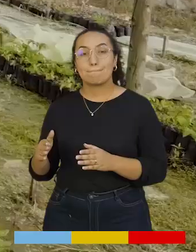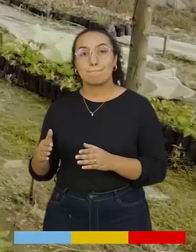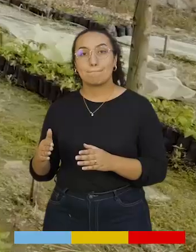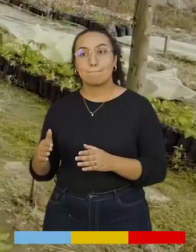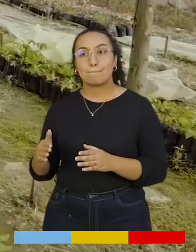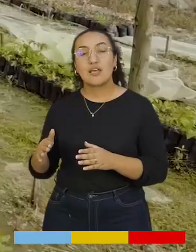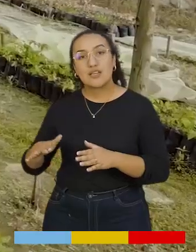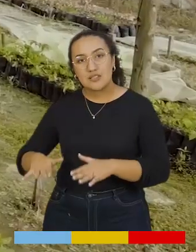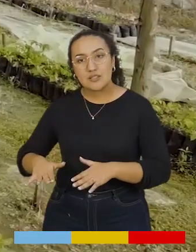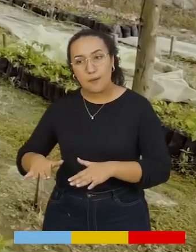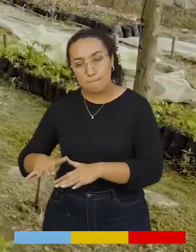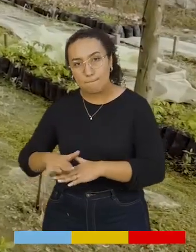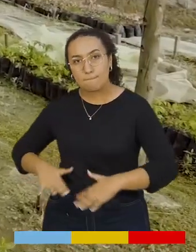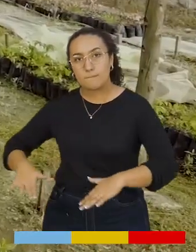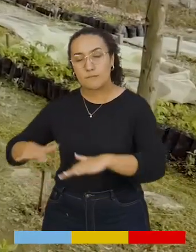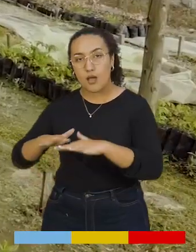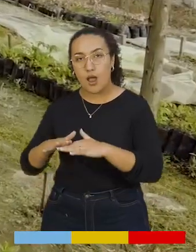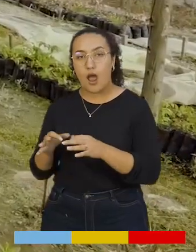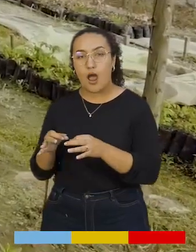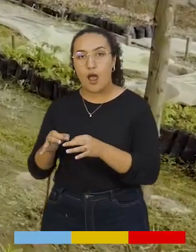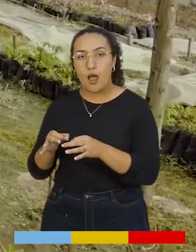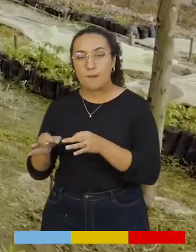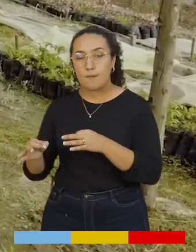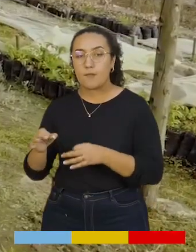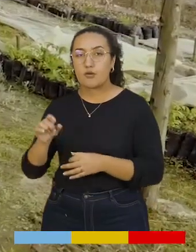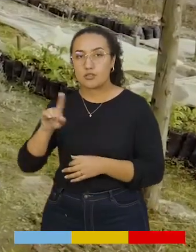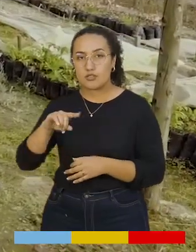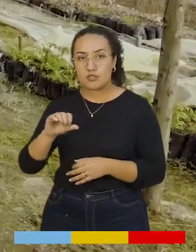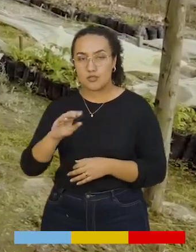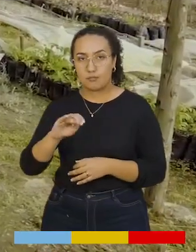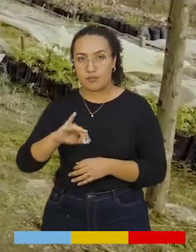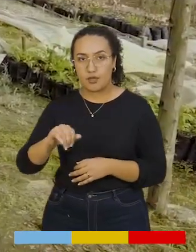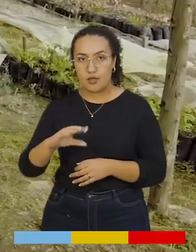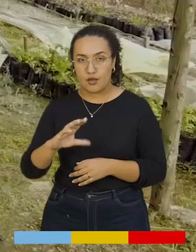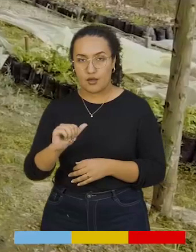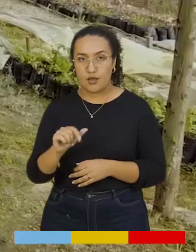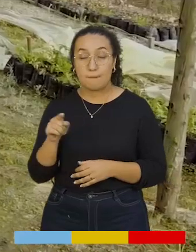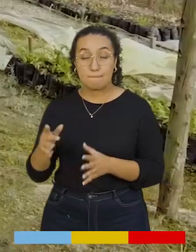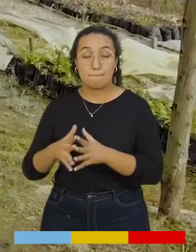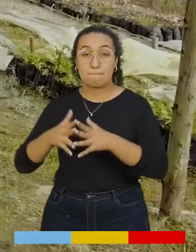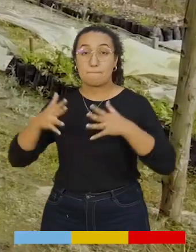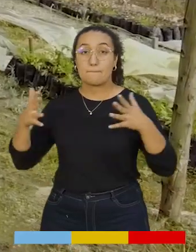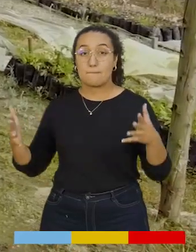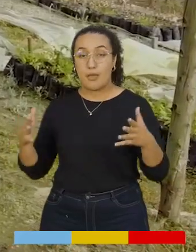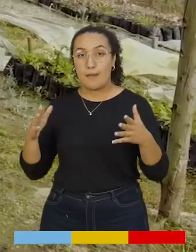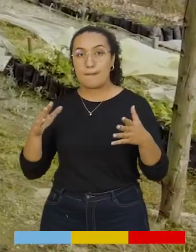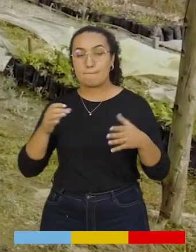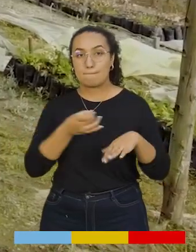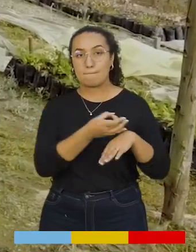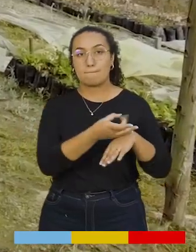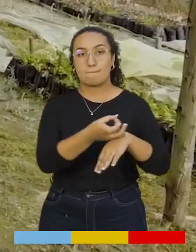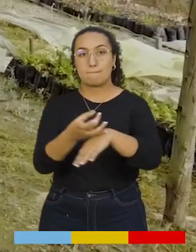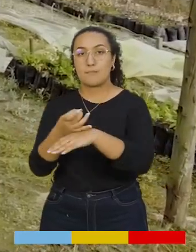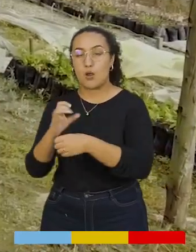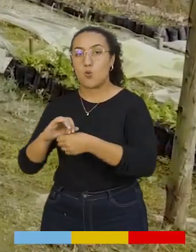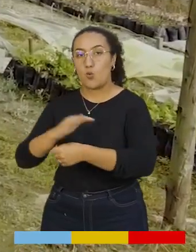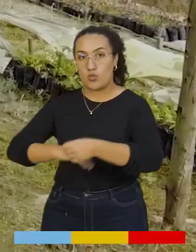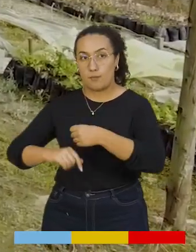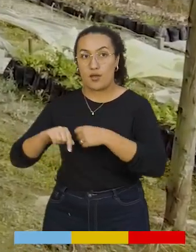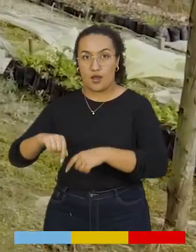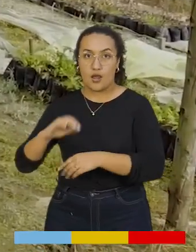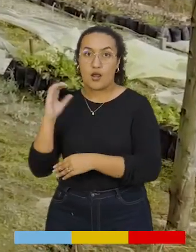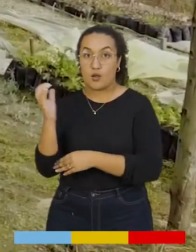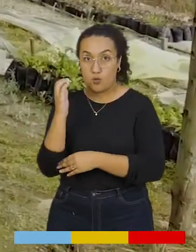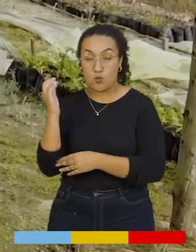Municipal de Agua. El caso de Simijaca es el Bama más grande de Cundinamarca y el Bama más